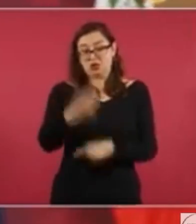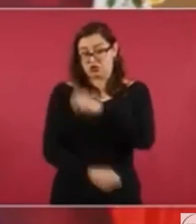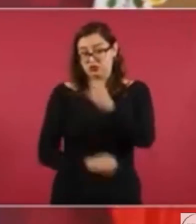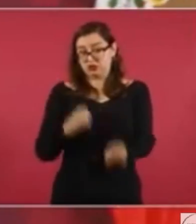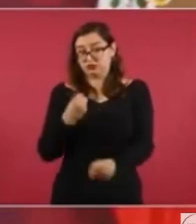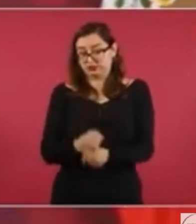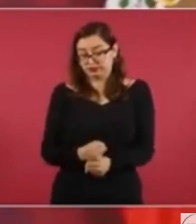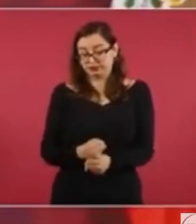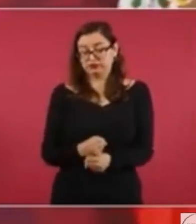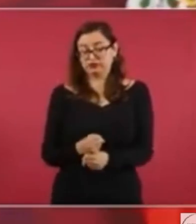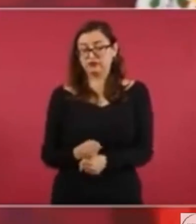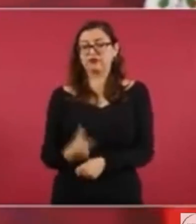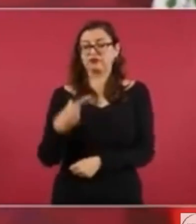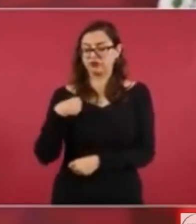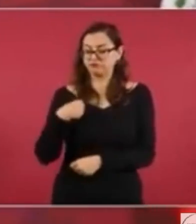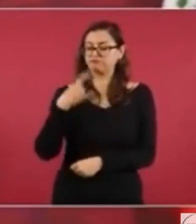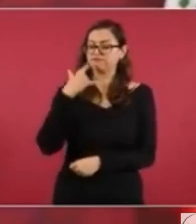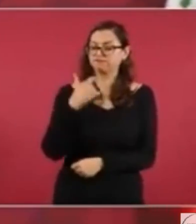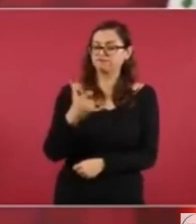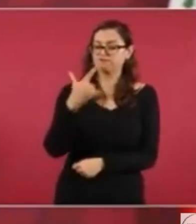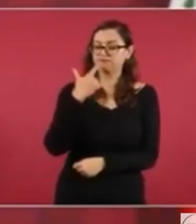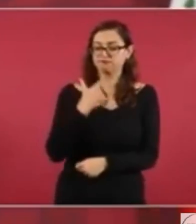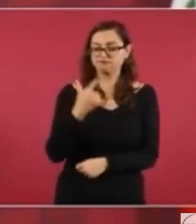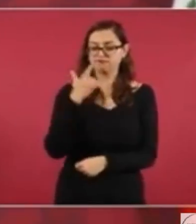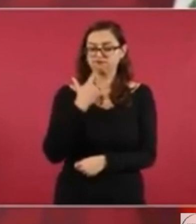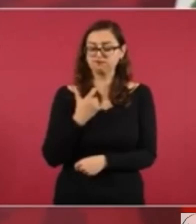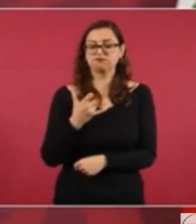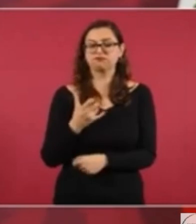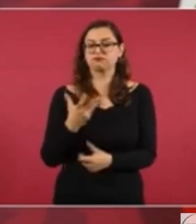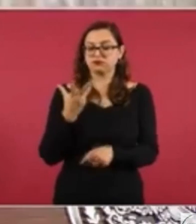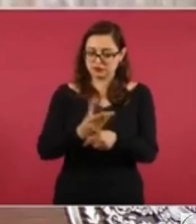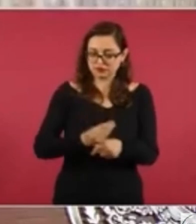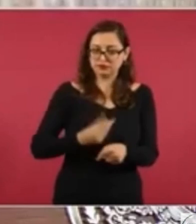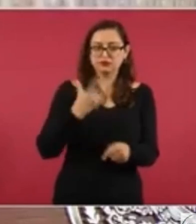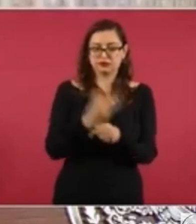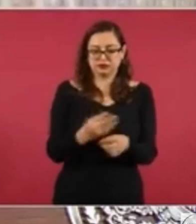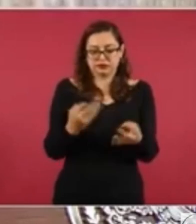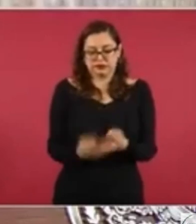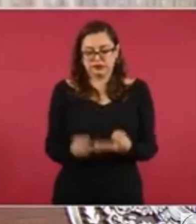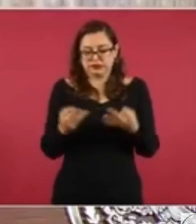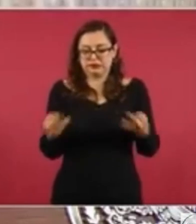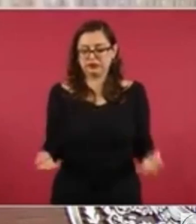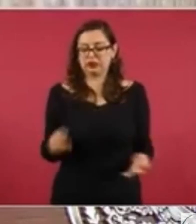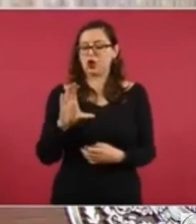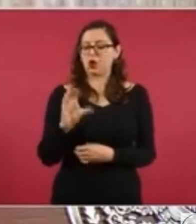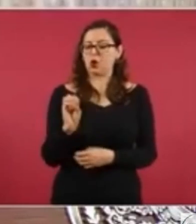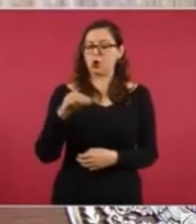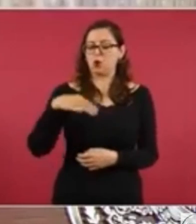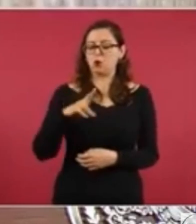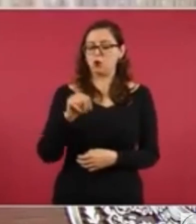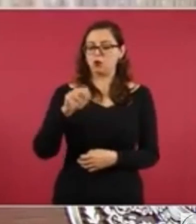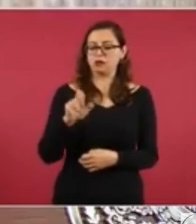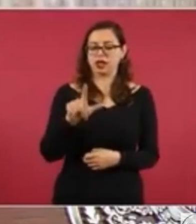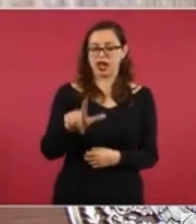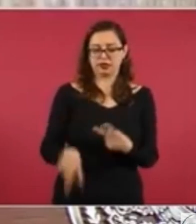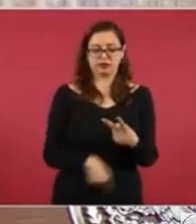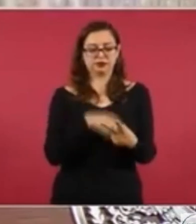muchas tierras comunales y sobre todo todavía